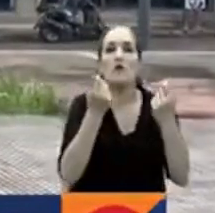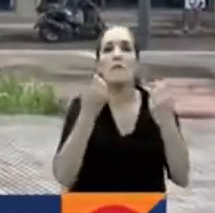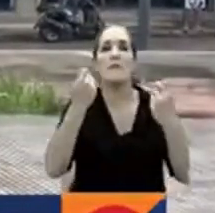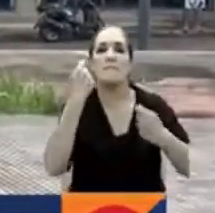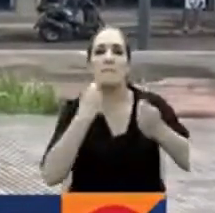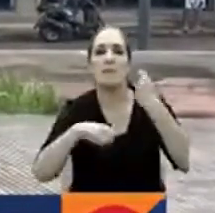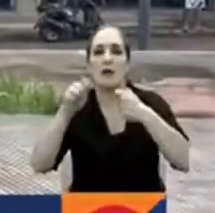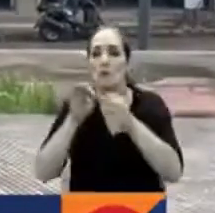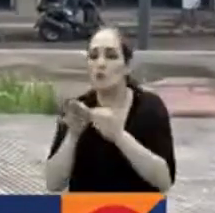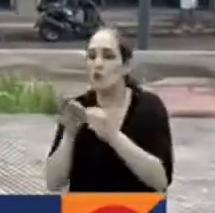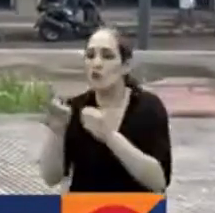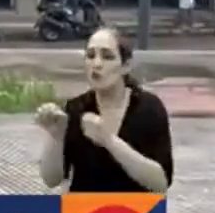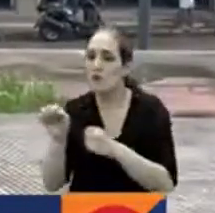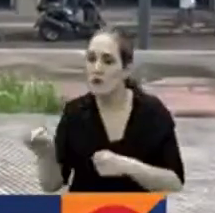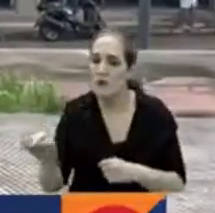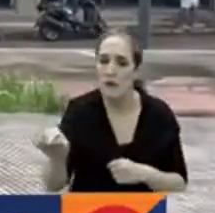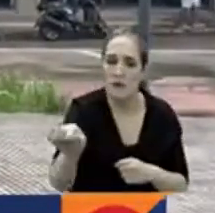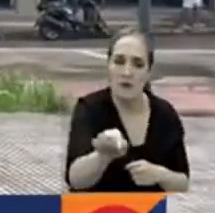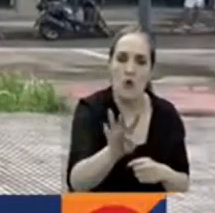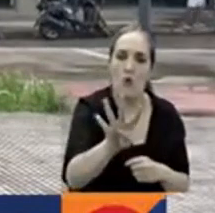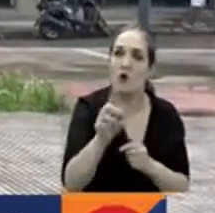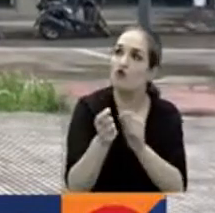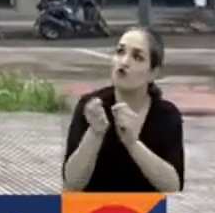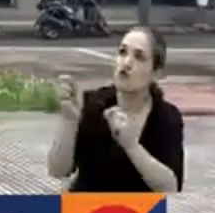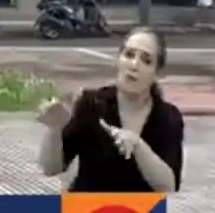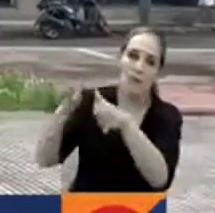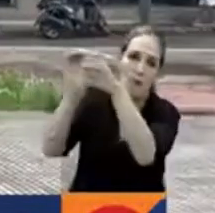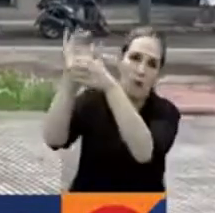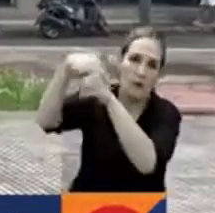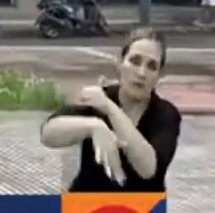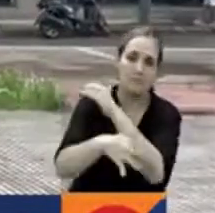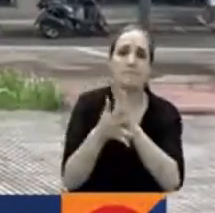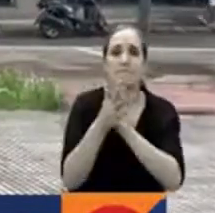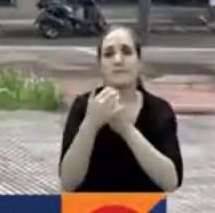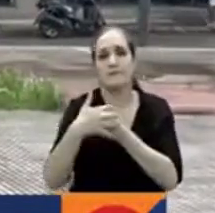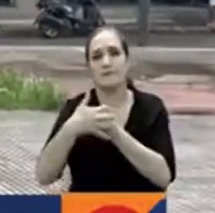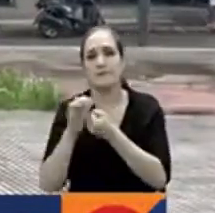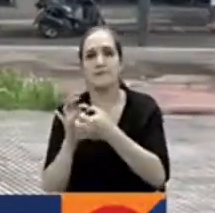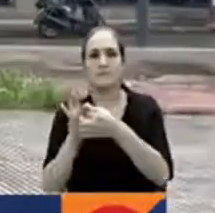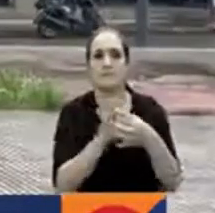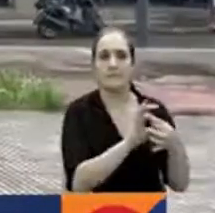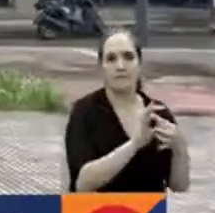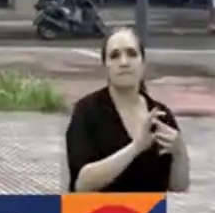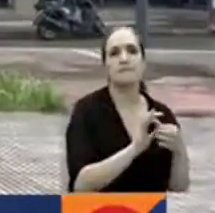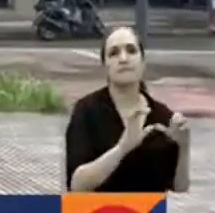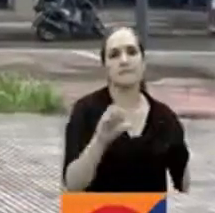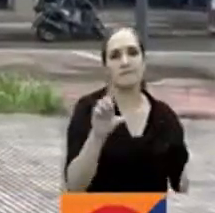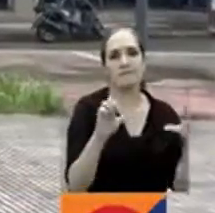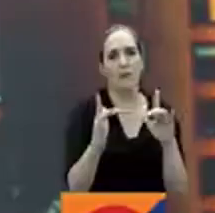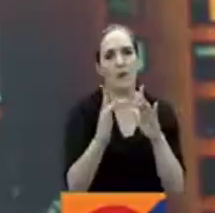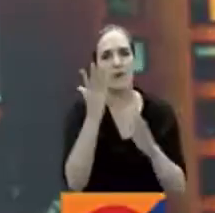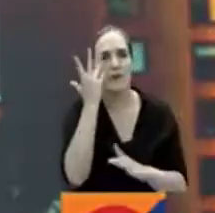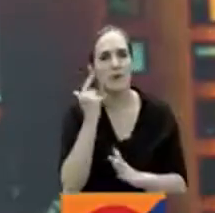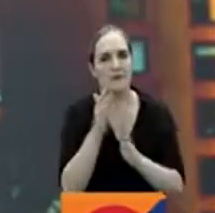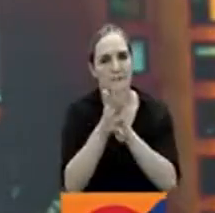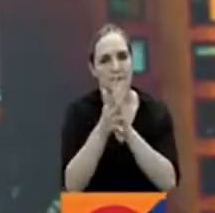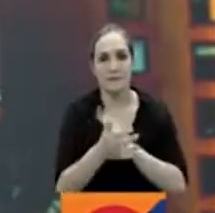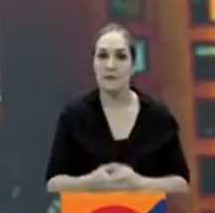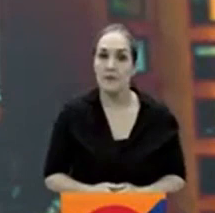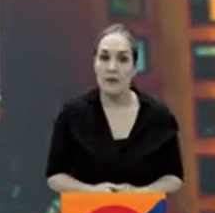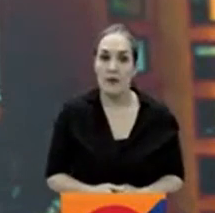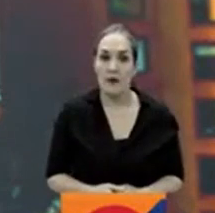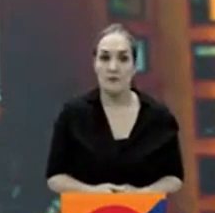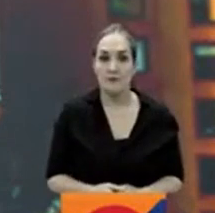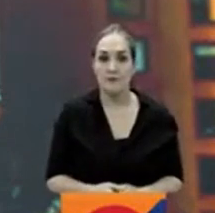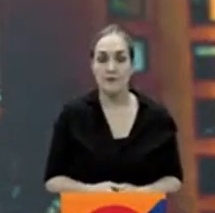municipios de influencia directa del volcán. RTBC Noticias y Radio Nacional de Colombia, conectados 24-7. El Servicio